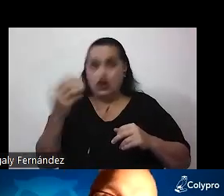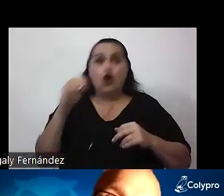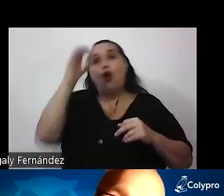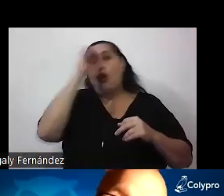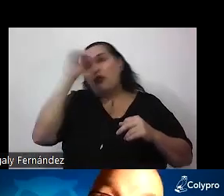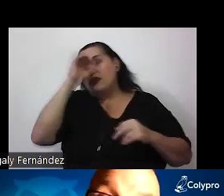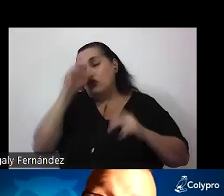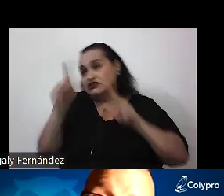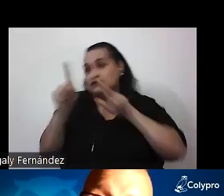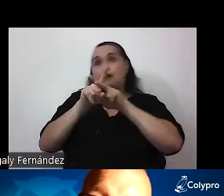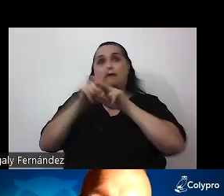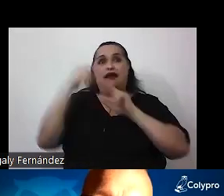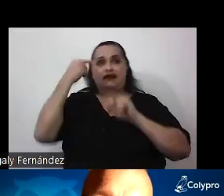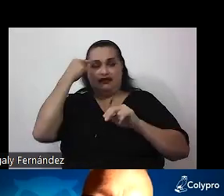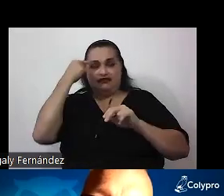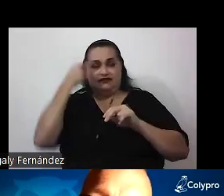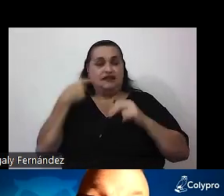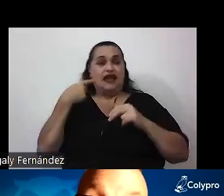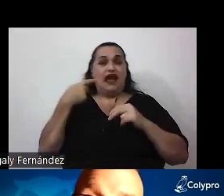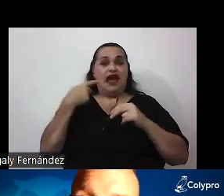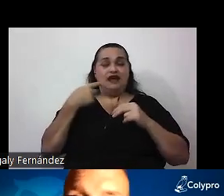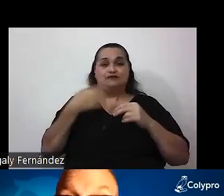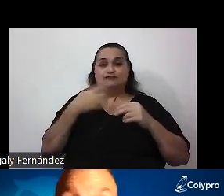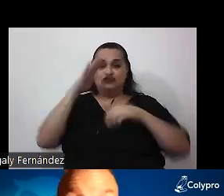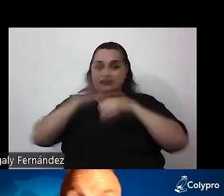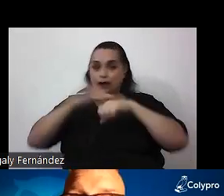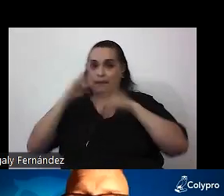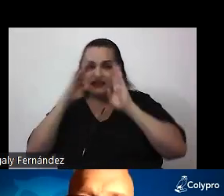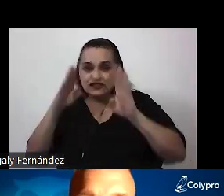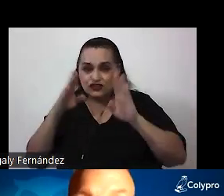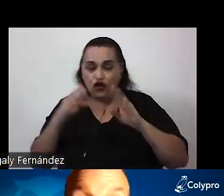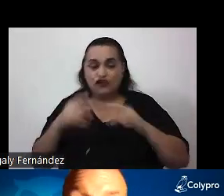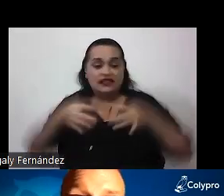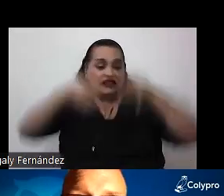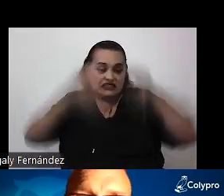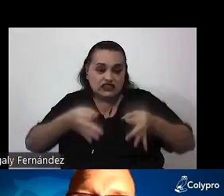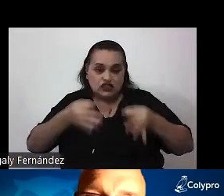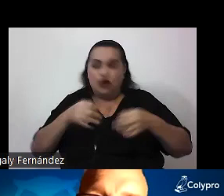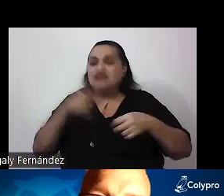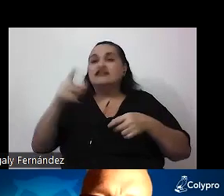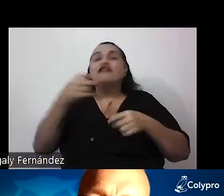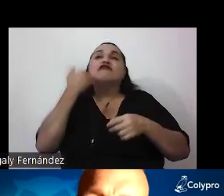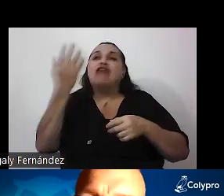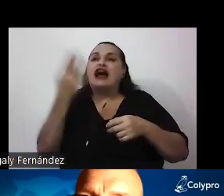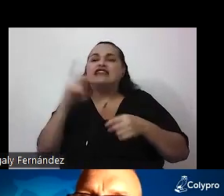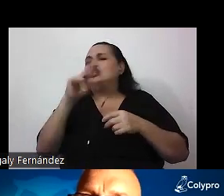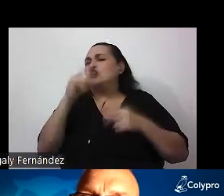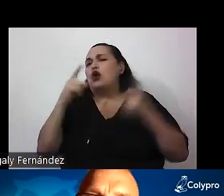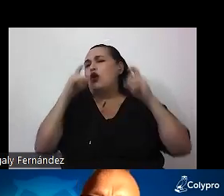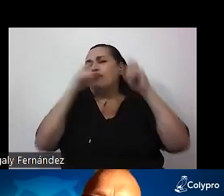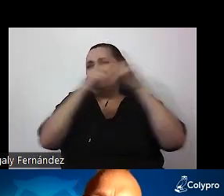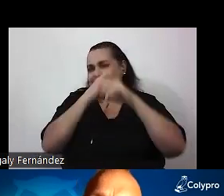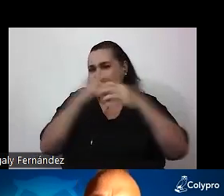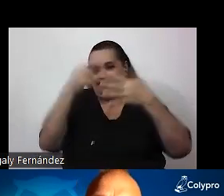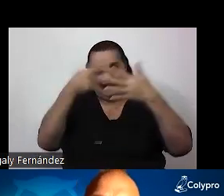que nos atraen fácilmente, decisiones que nos tientan fácilmente, que no nos generan conflicto, etc. Y